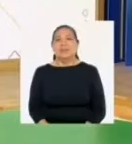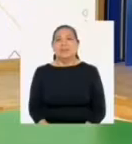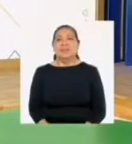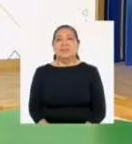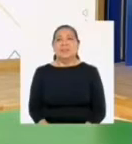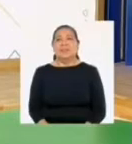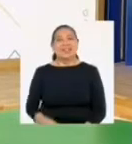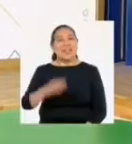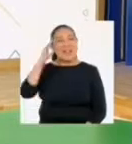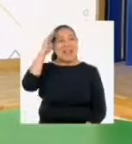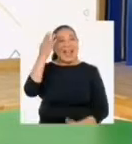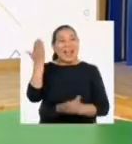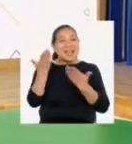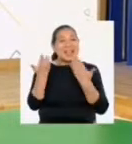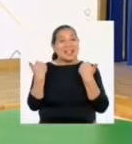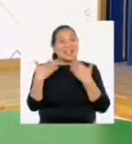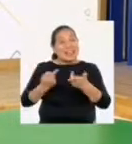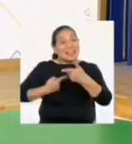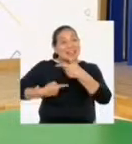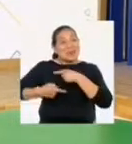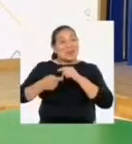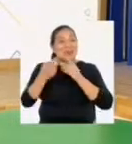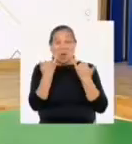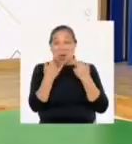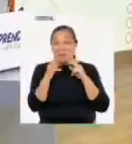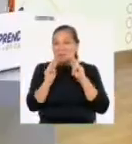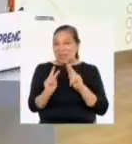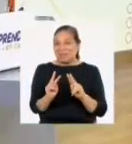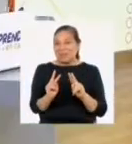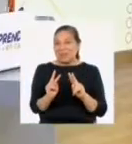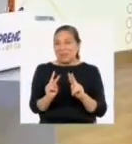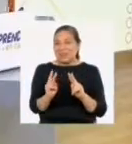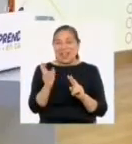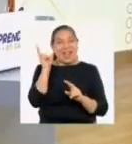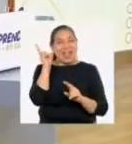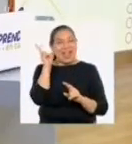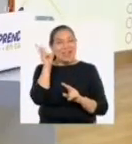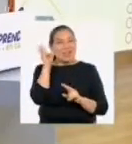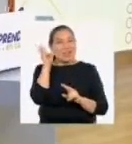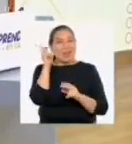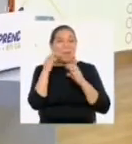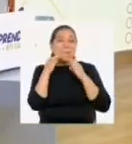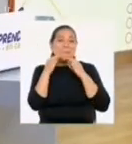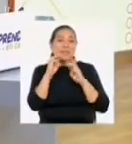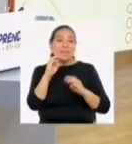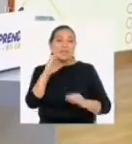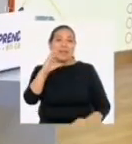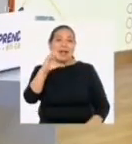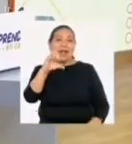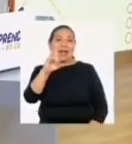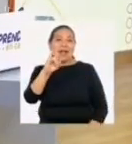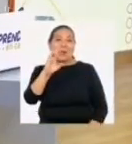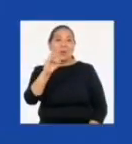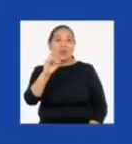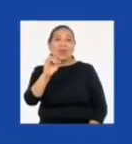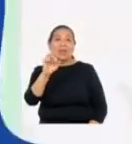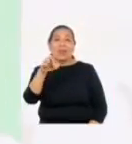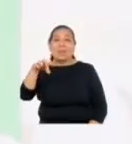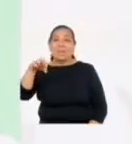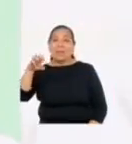Hola a todas y todos en casa. Ya regresamos con el programa. Escuchemos de una vez el mensaje de Claudia y Pedro.